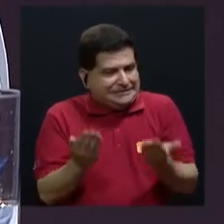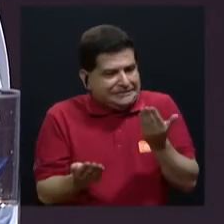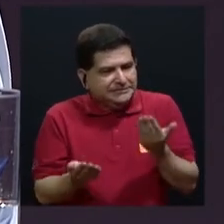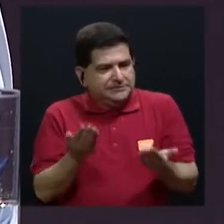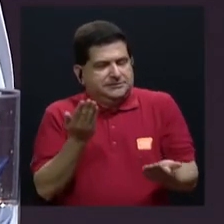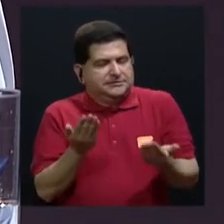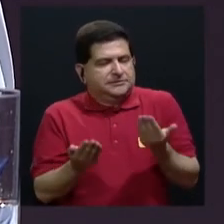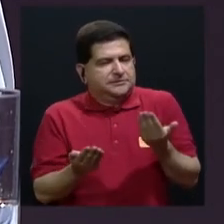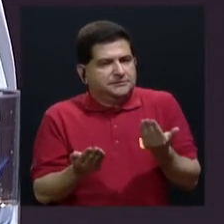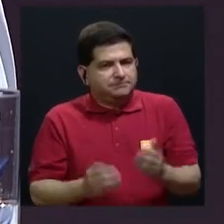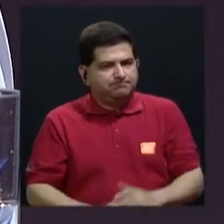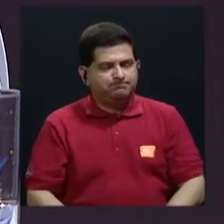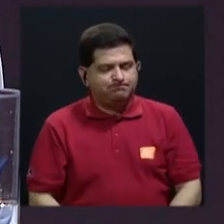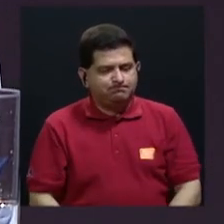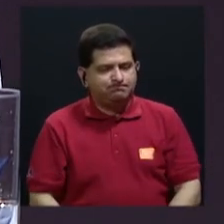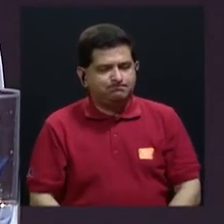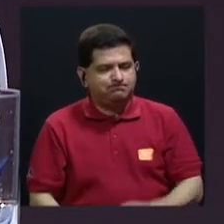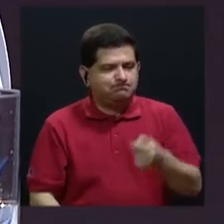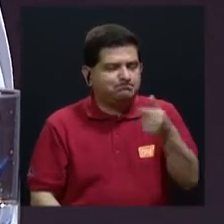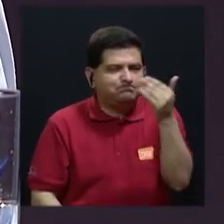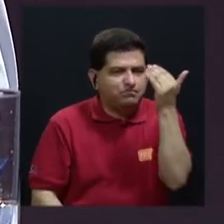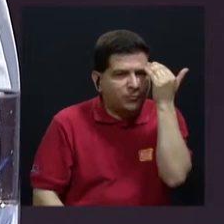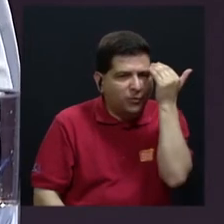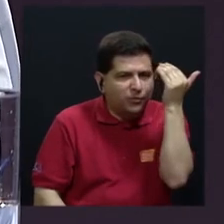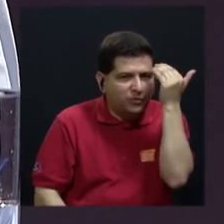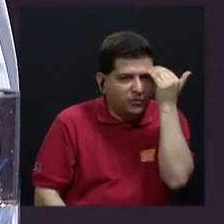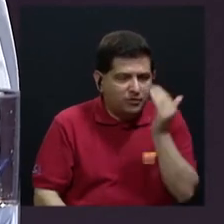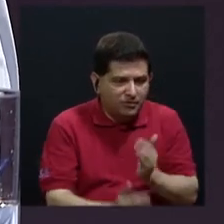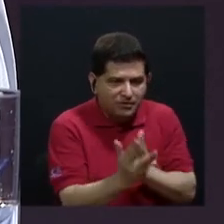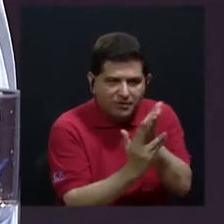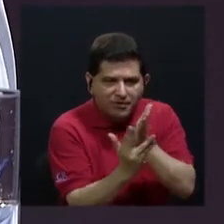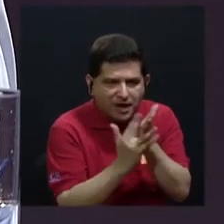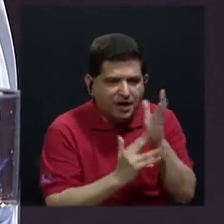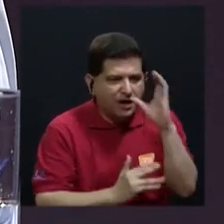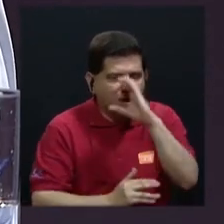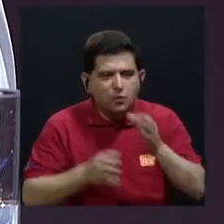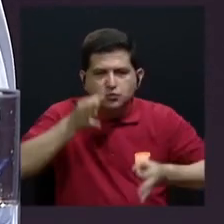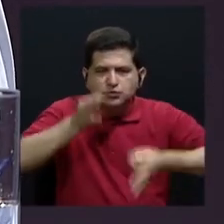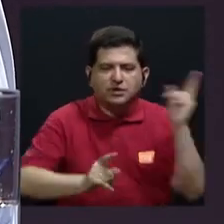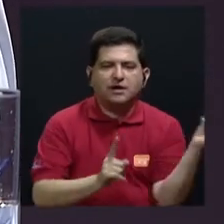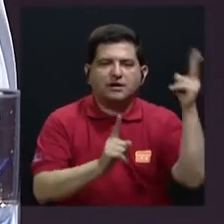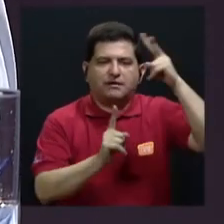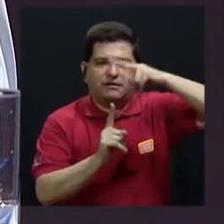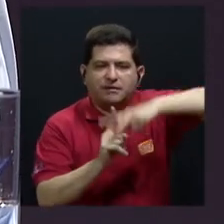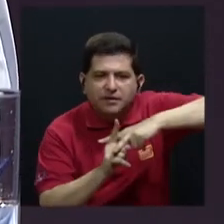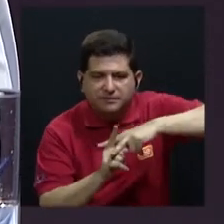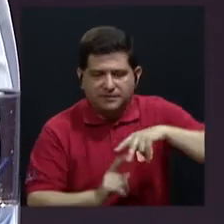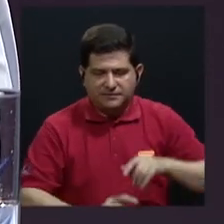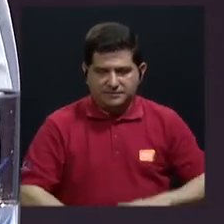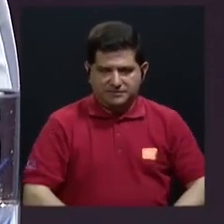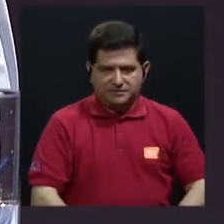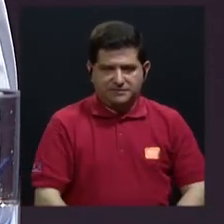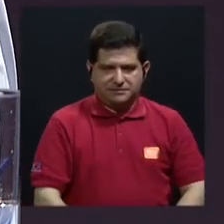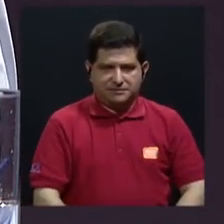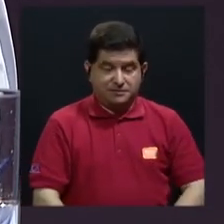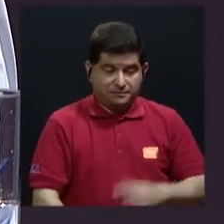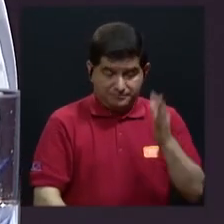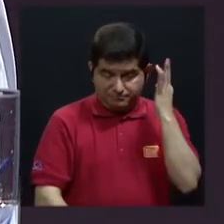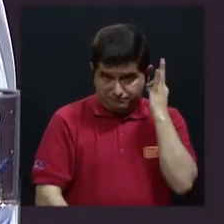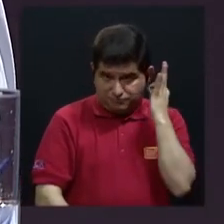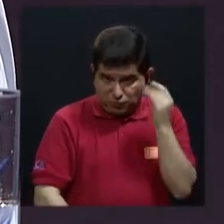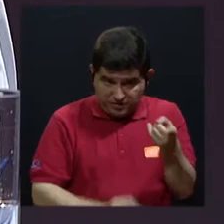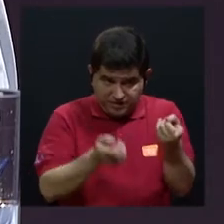muy poco conocida de acceso y búsqueda de la justicia por mujeres